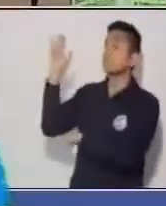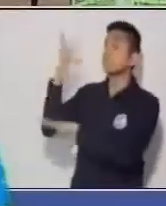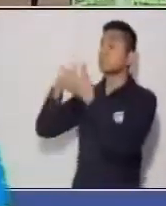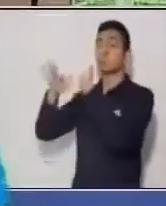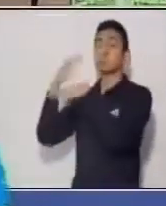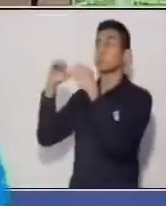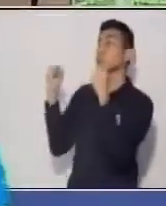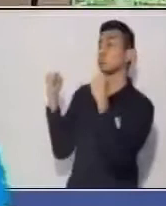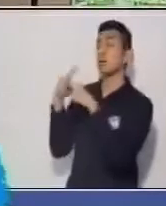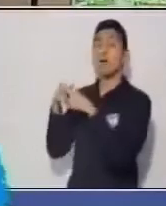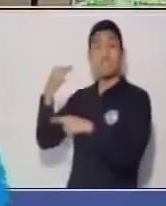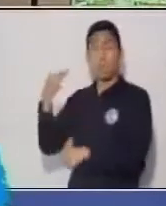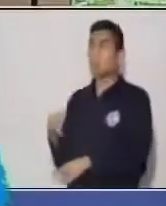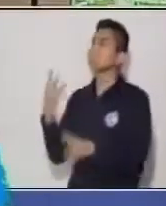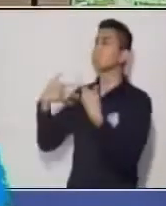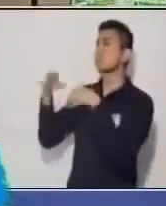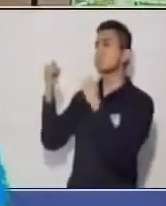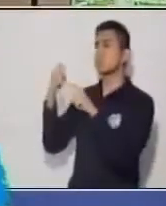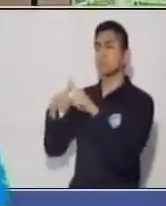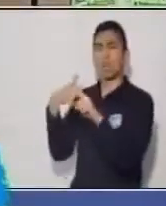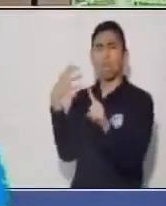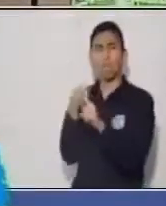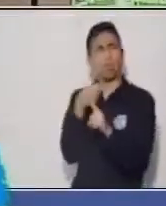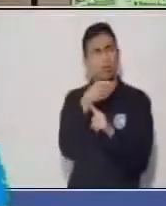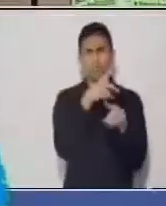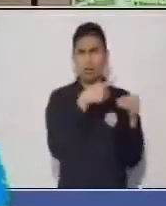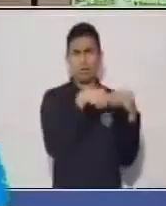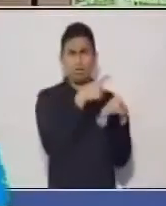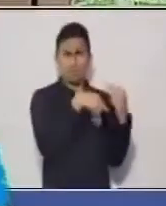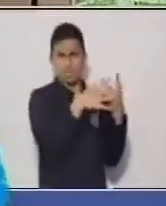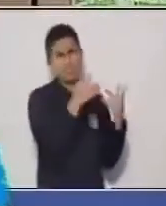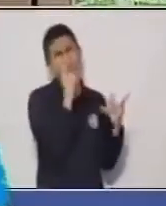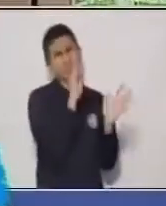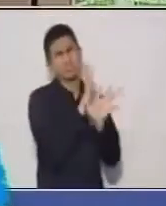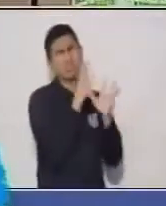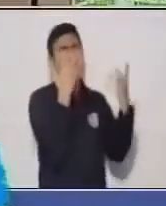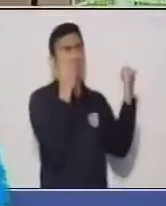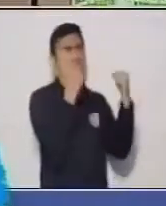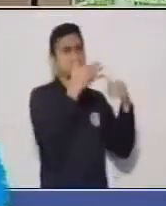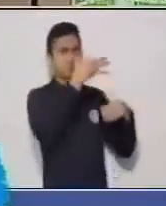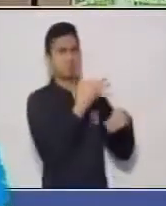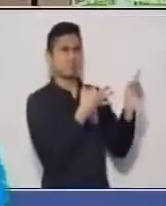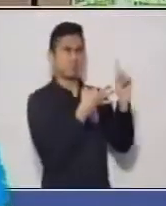hablamos que dejamos a veces frases incompletas.